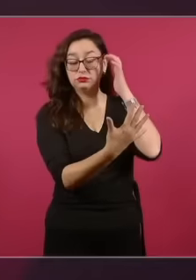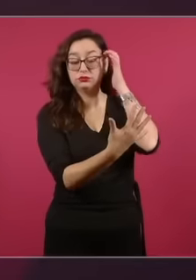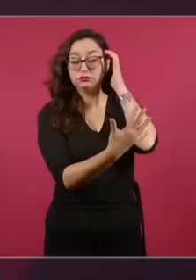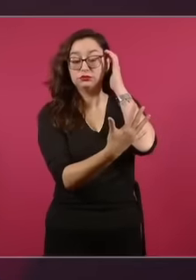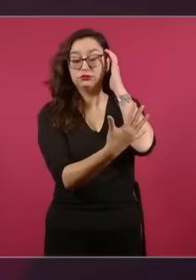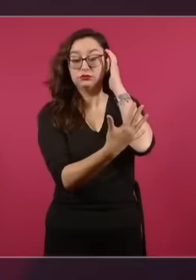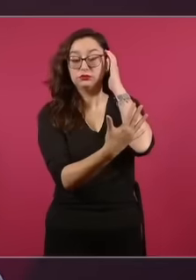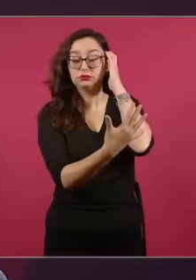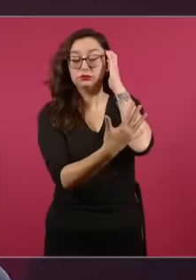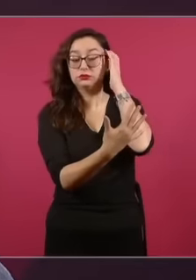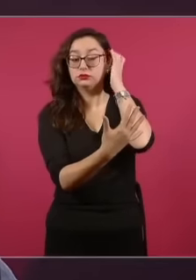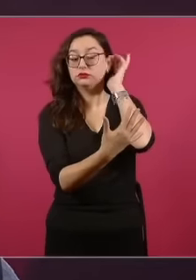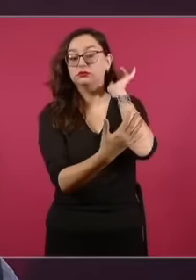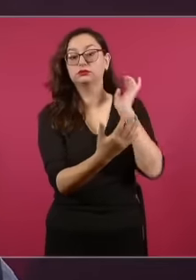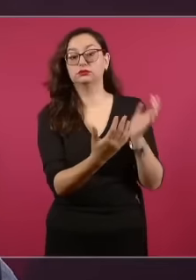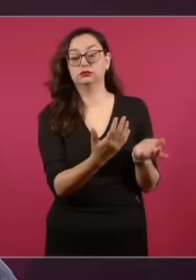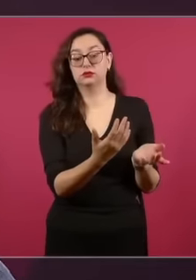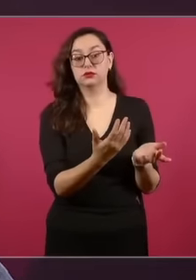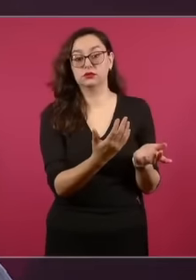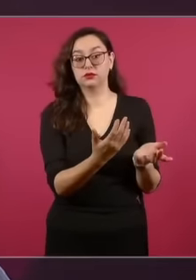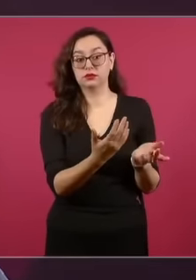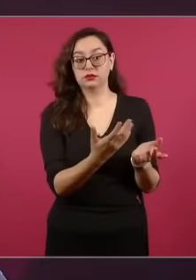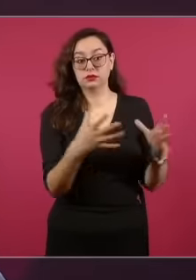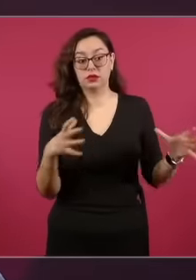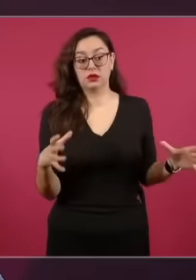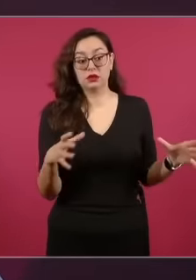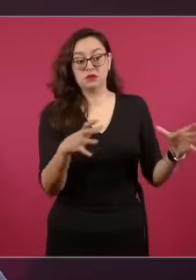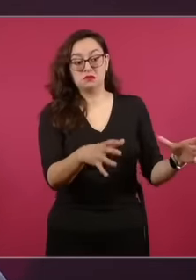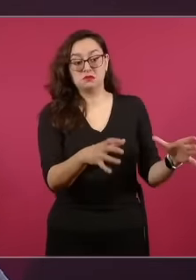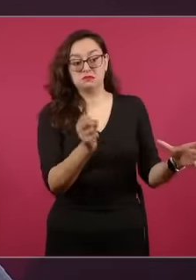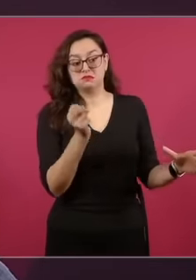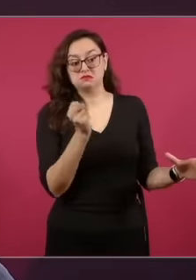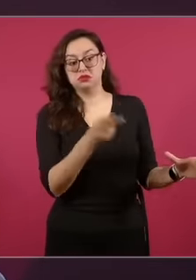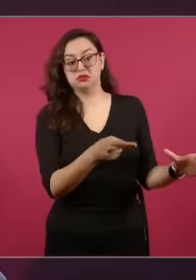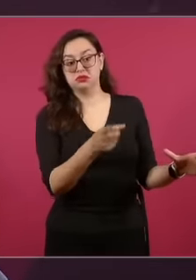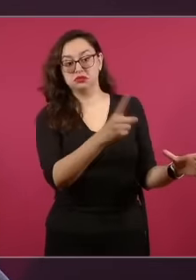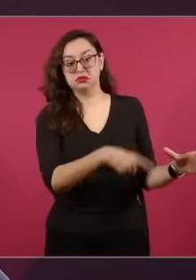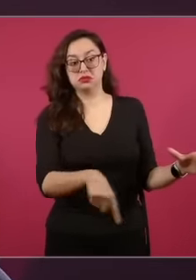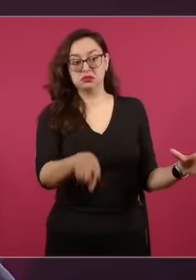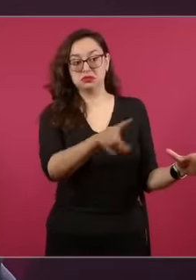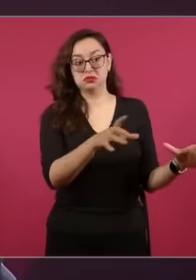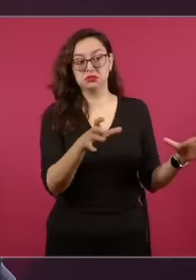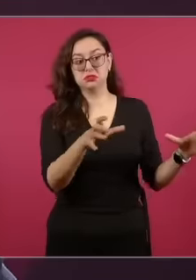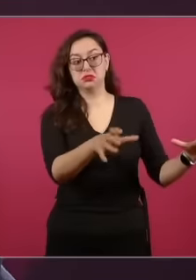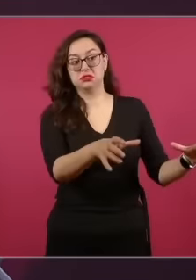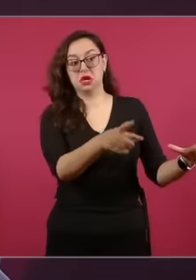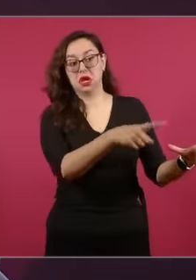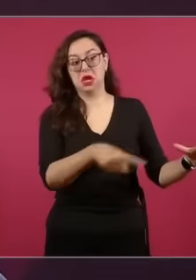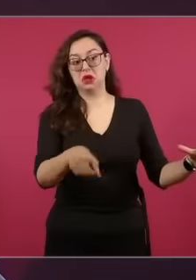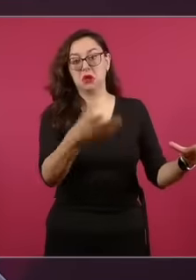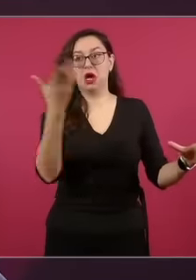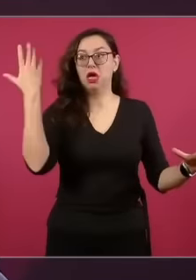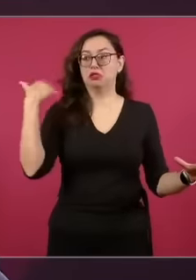del régimen de privilegios que imperaba en nuestro país